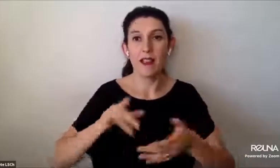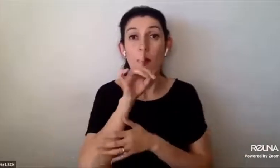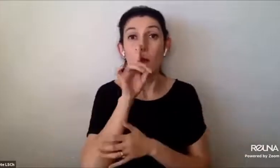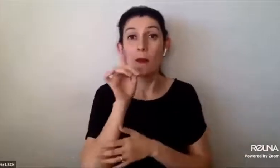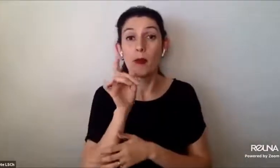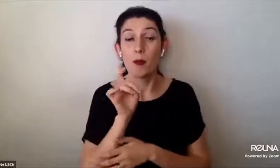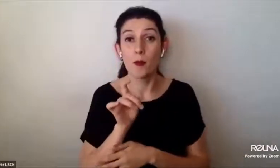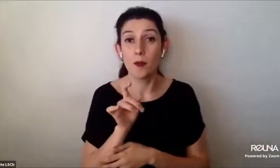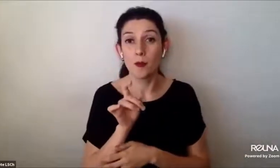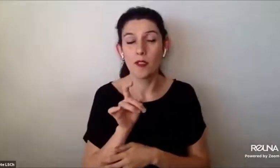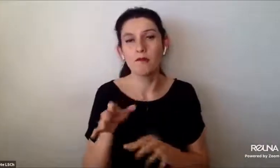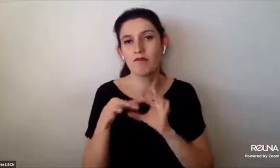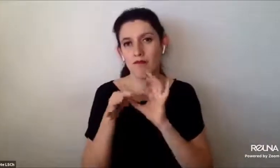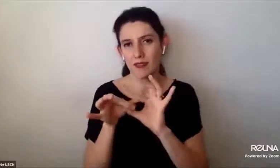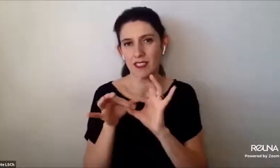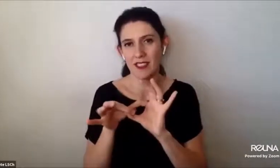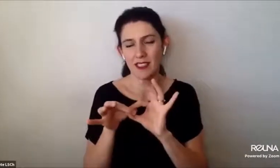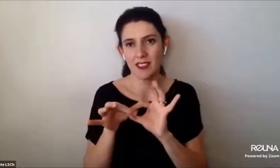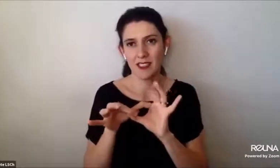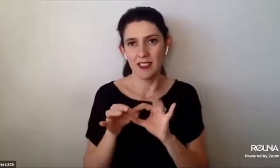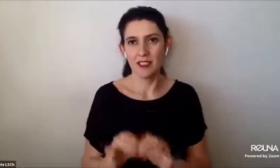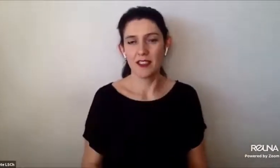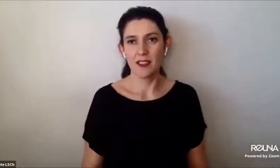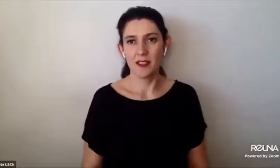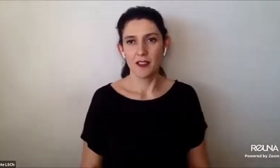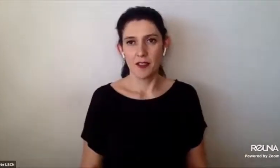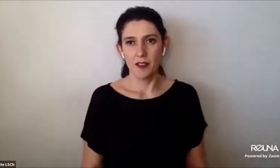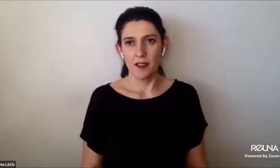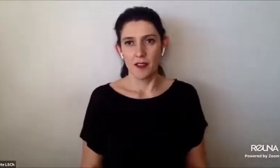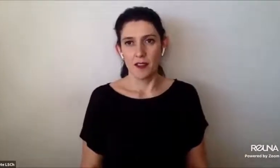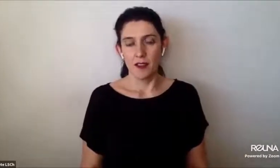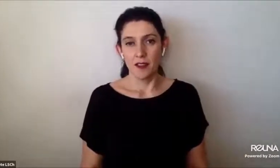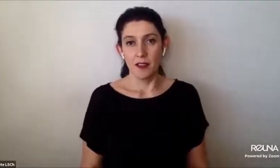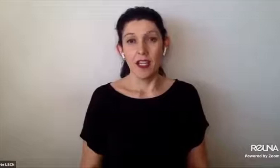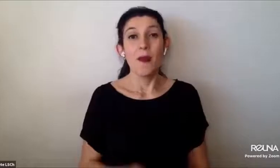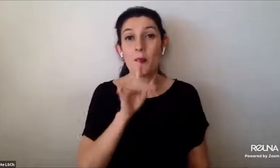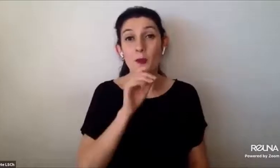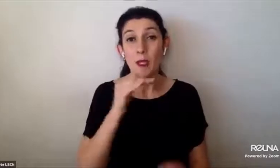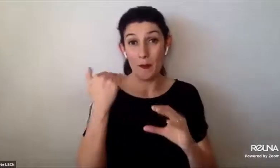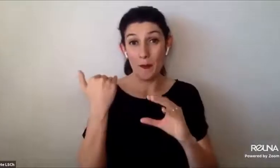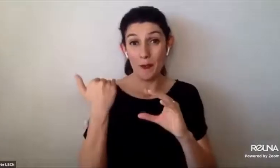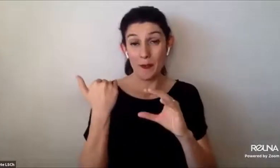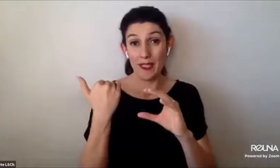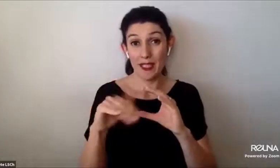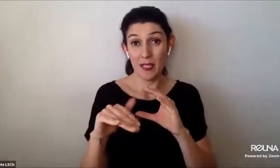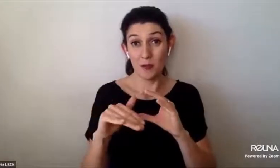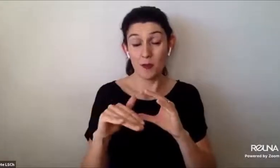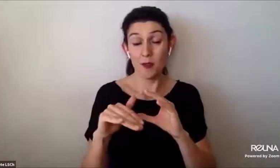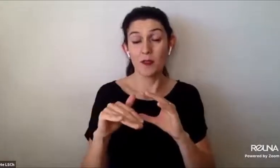sobre la pregunta que mandamos para que puedan contestar por Neurpod